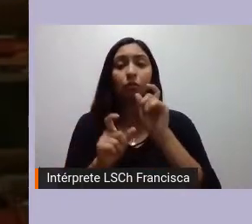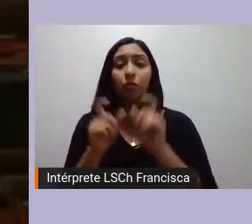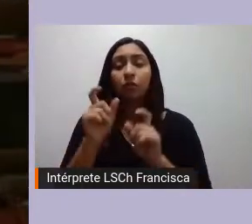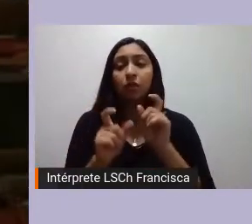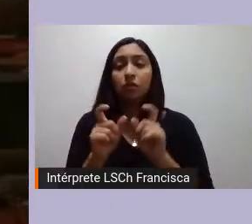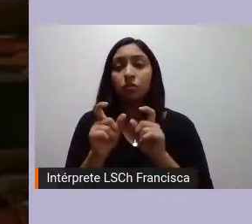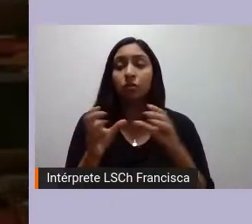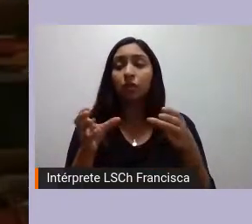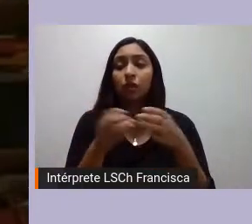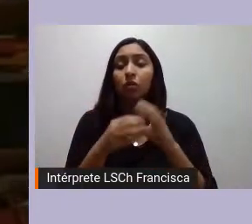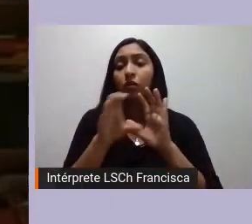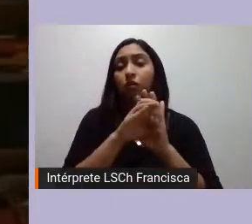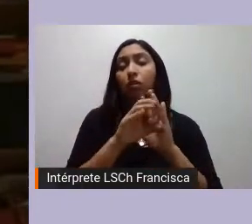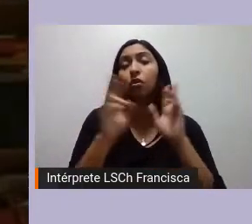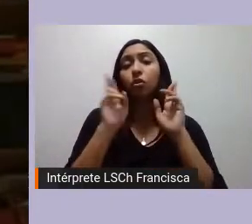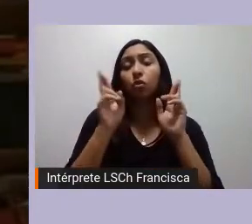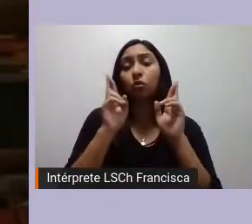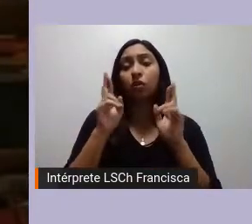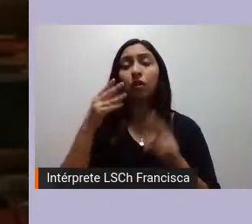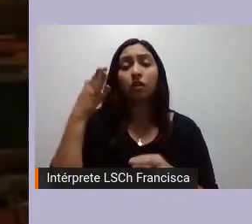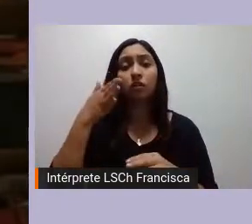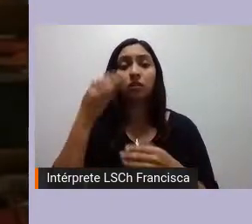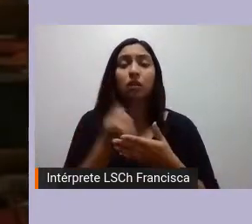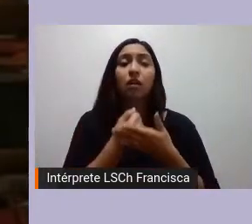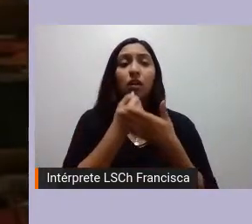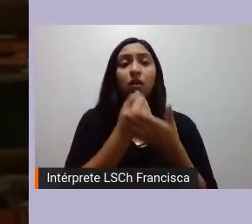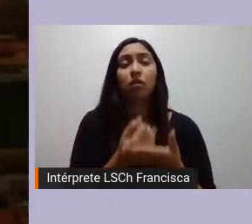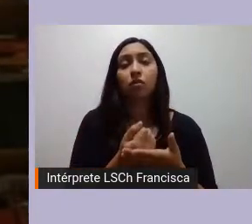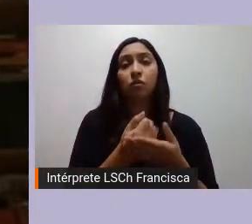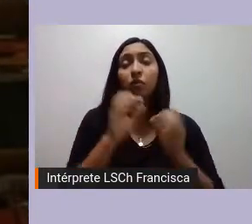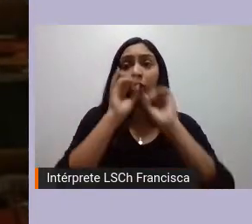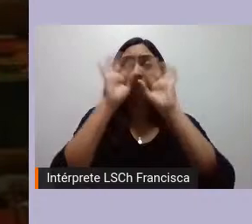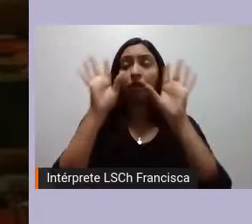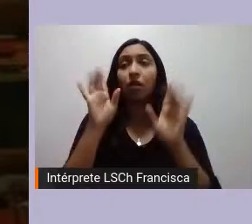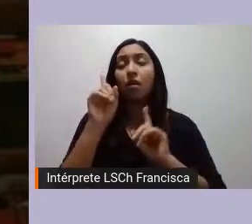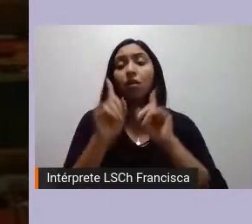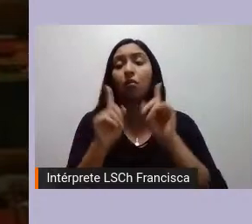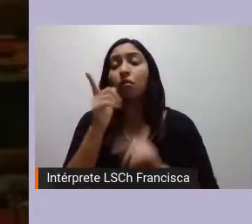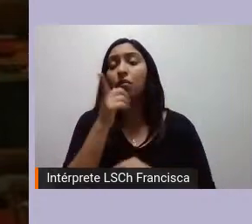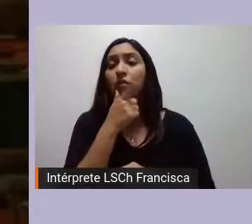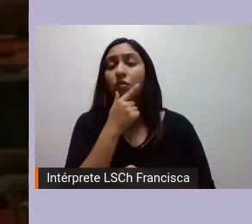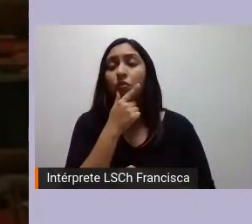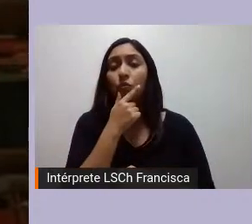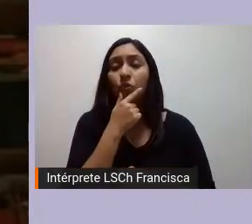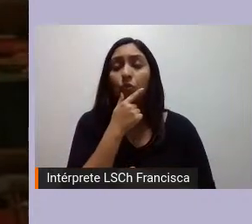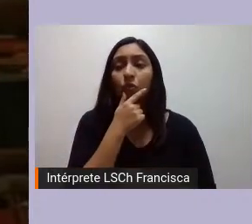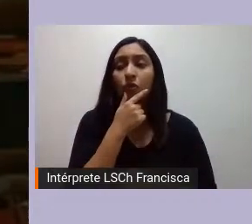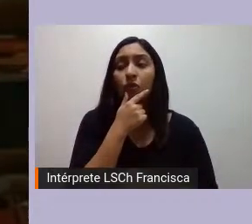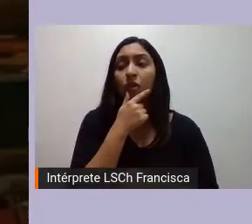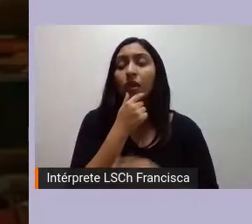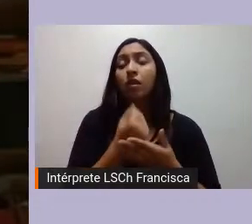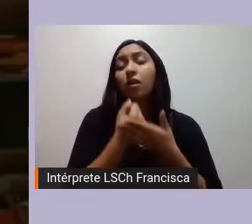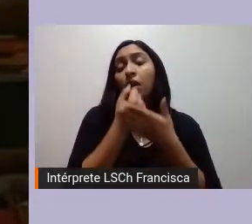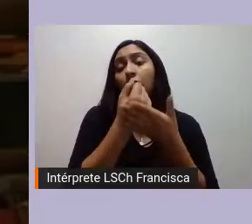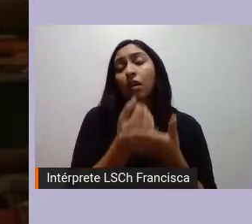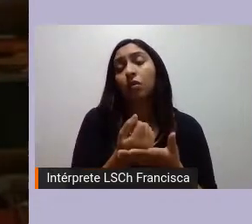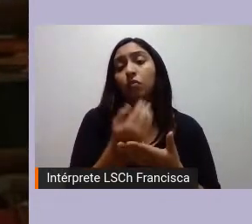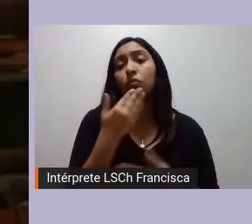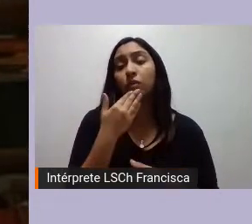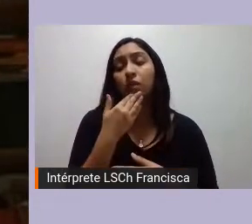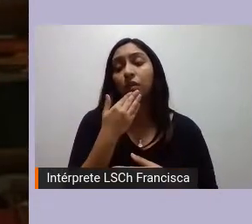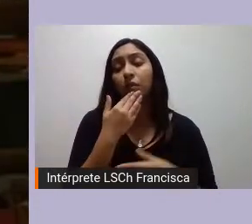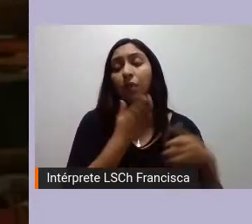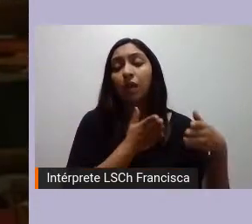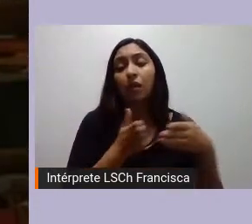espero que esta sesión sirva un poco para despejar algunos mitos y dudas y que contribuya también en el camino